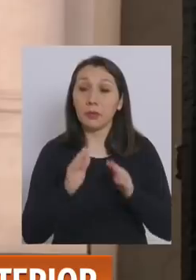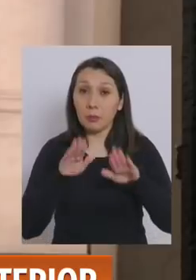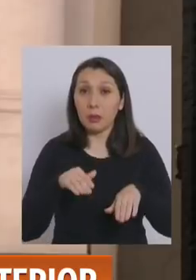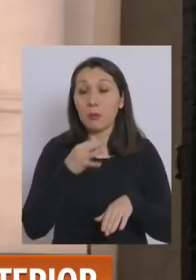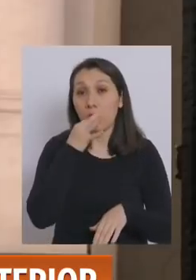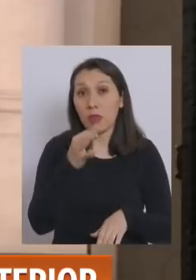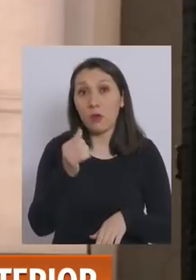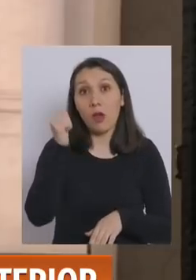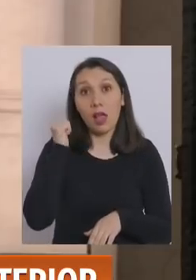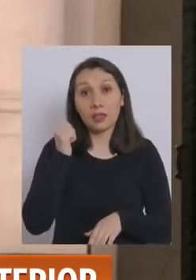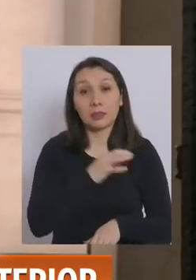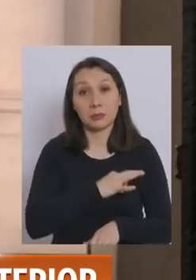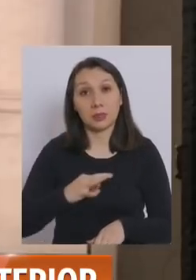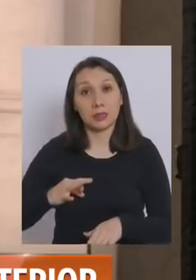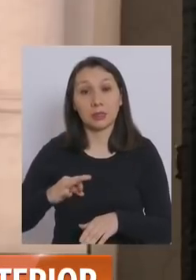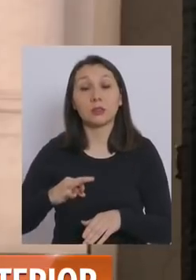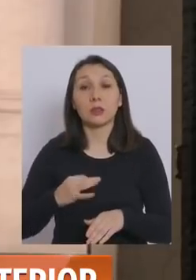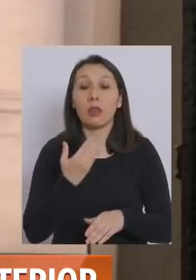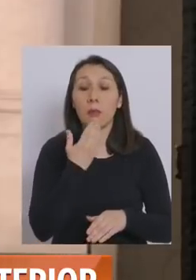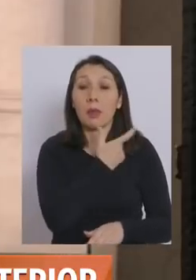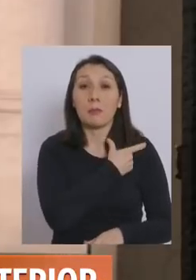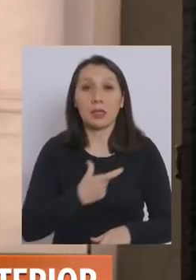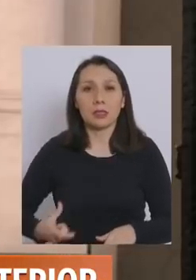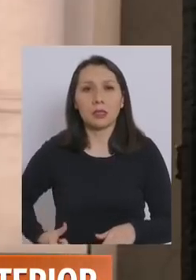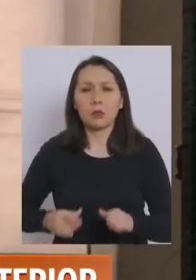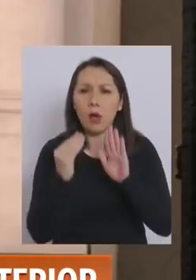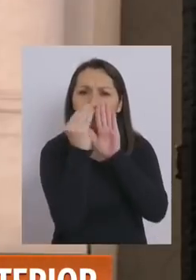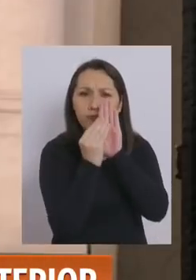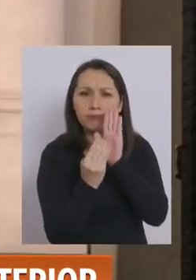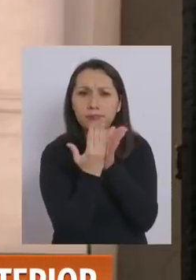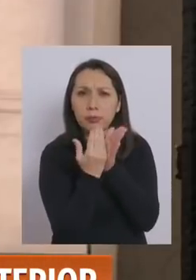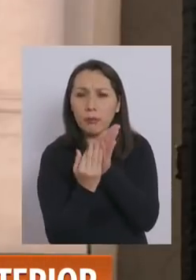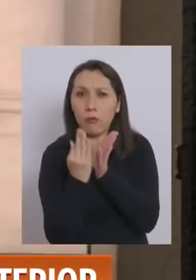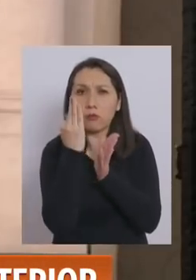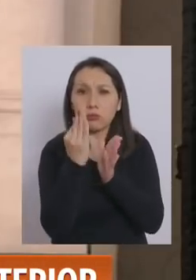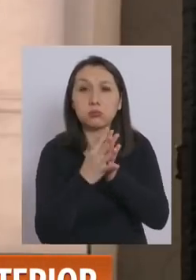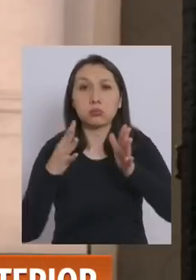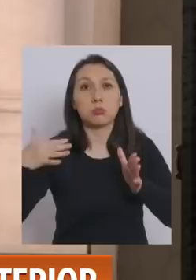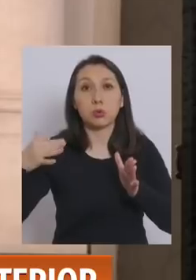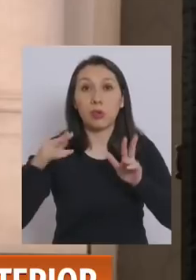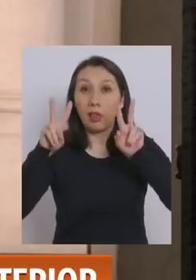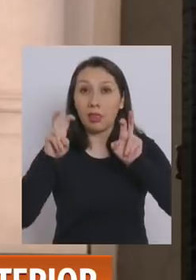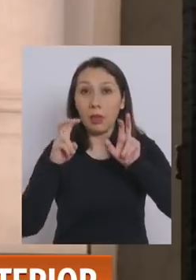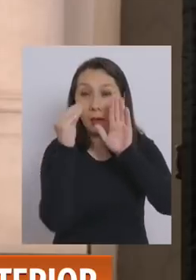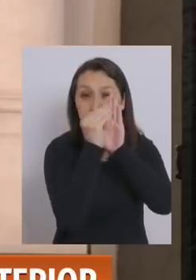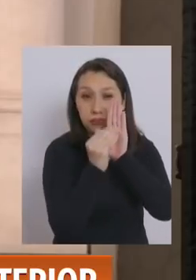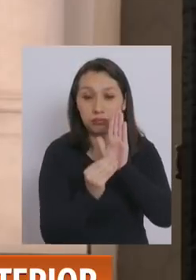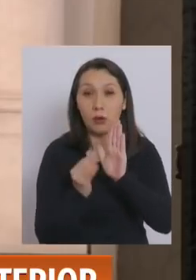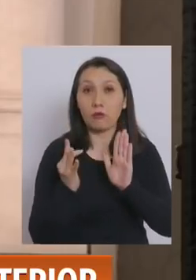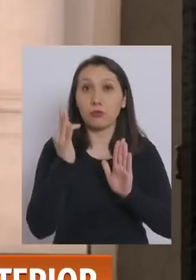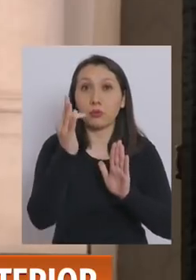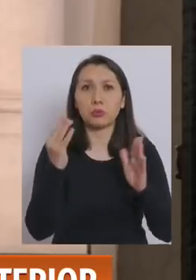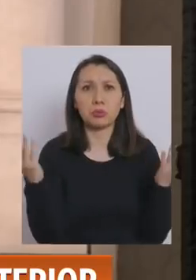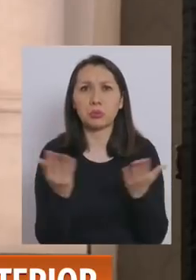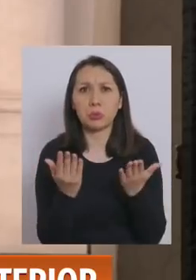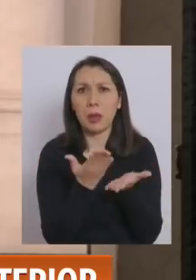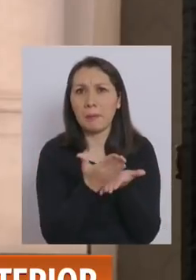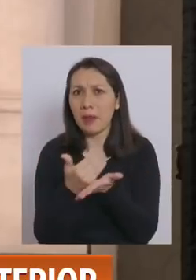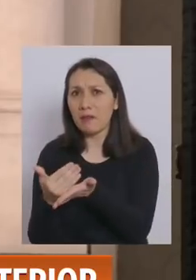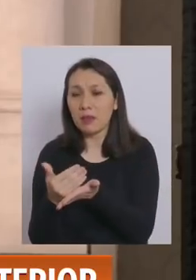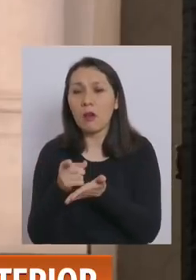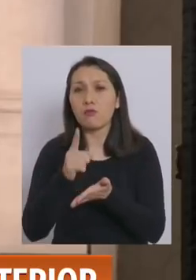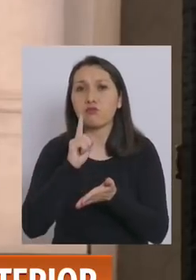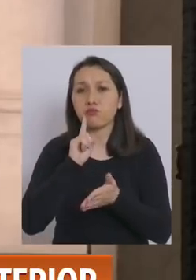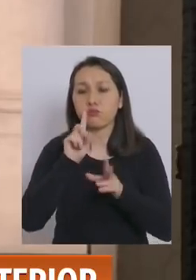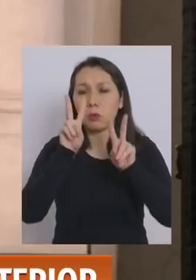como él dijo ayer también, y el Presidente, tenemos una agenda de futuro que es muy importante. Esa agenda de futuro significa que vienen